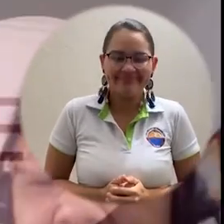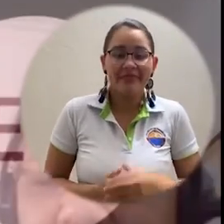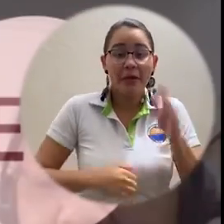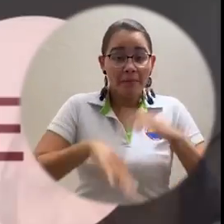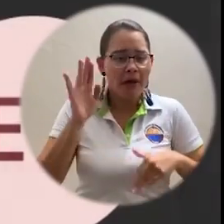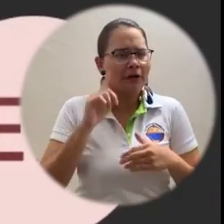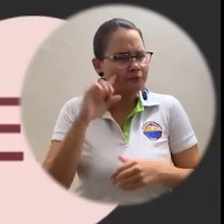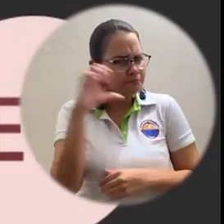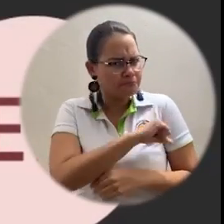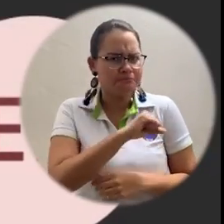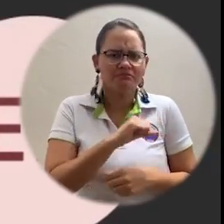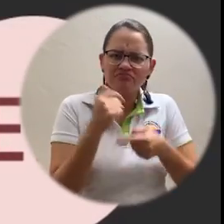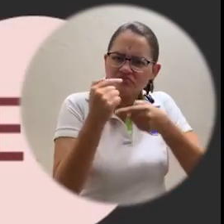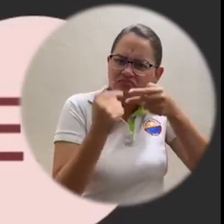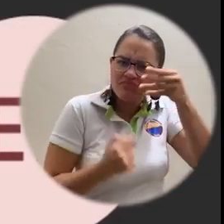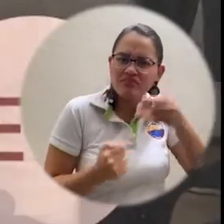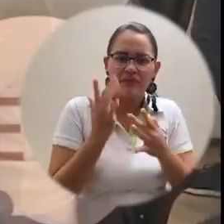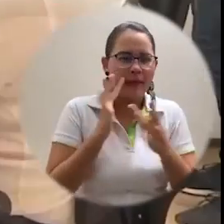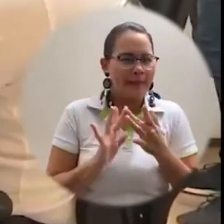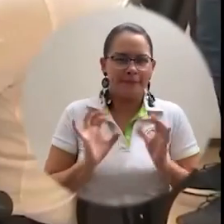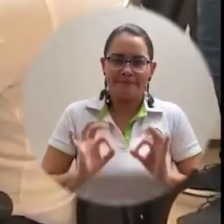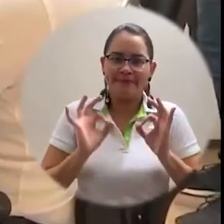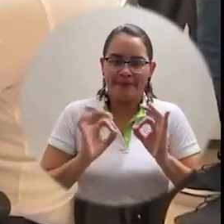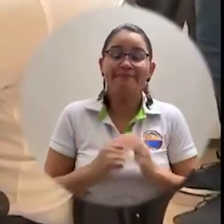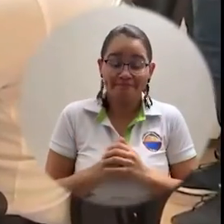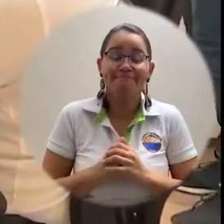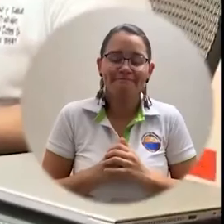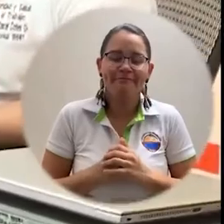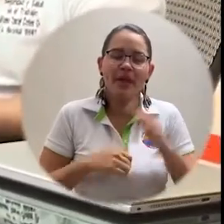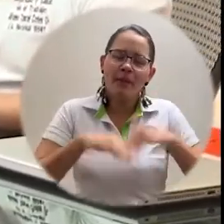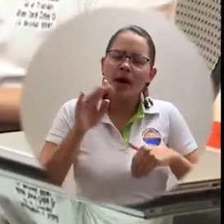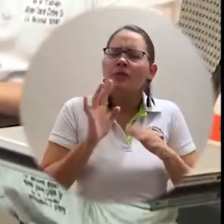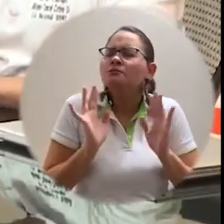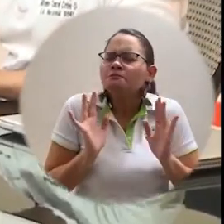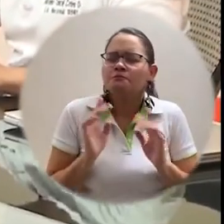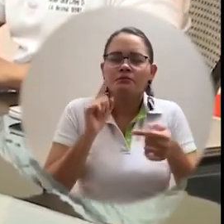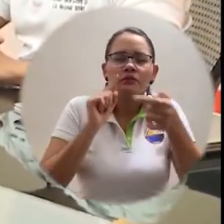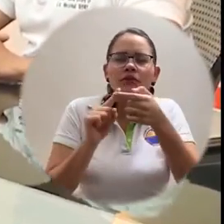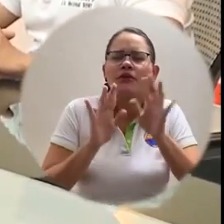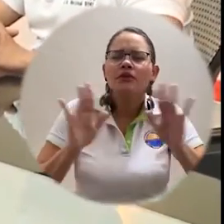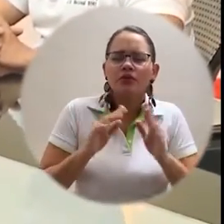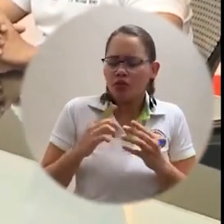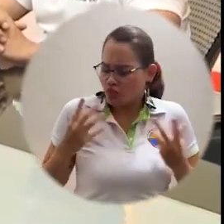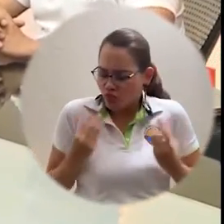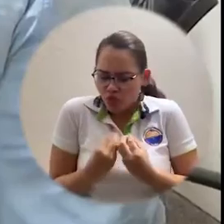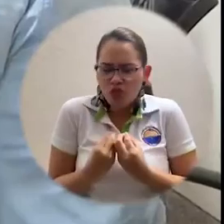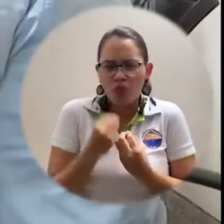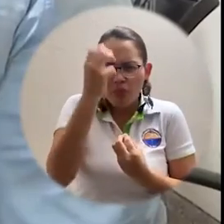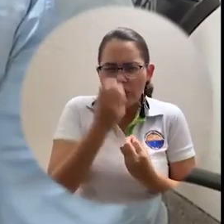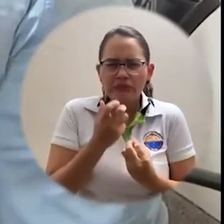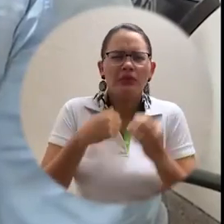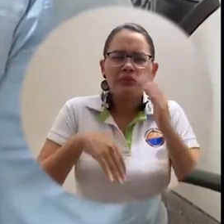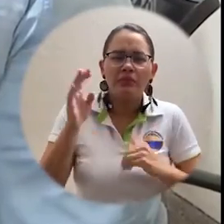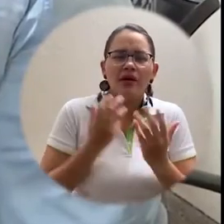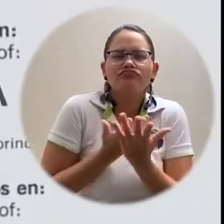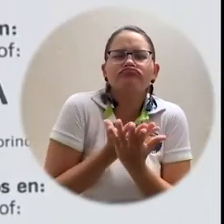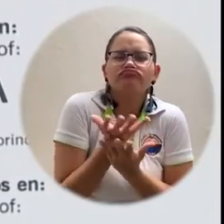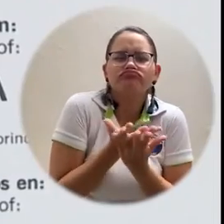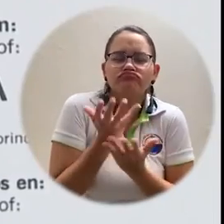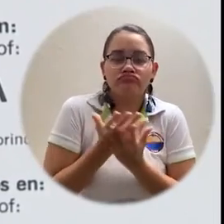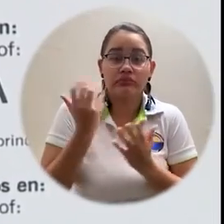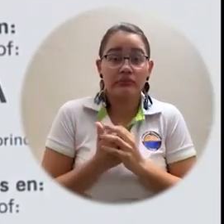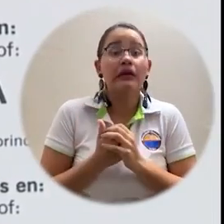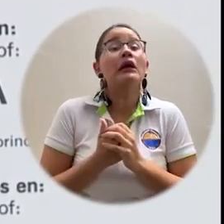base en estos hallazgos que identificamos, como no hay no conformidades menores, entonces lo que vamos a proceder a